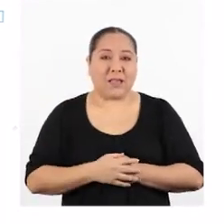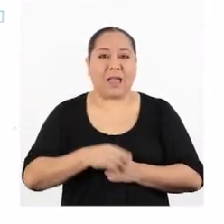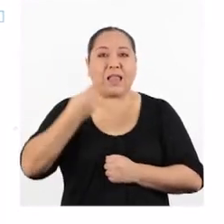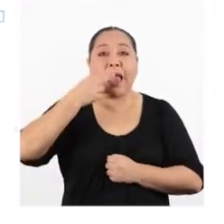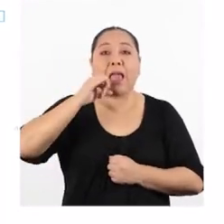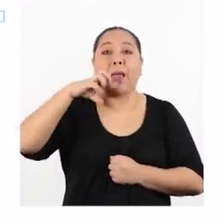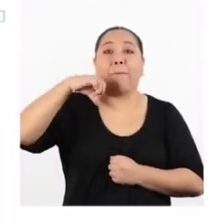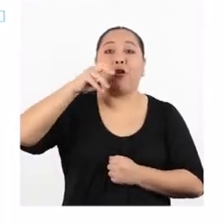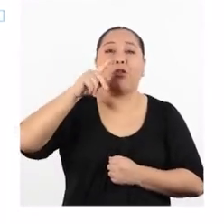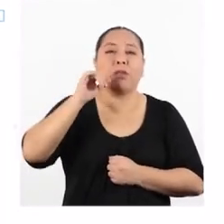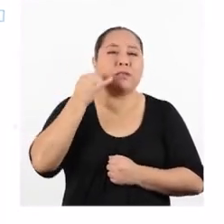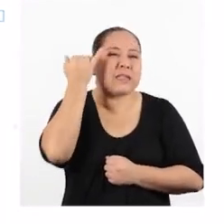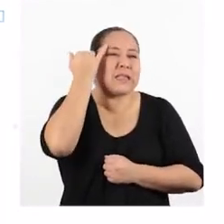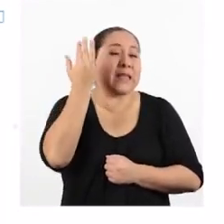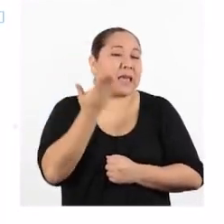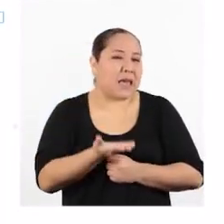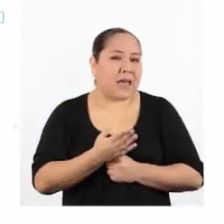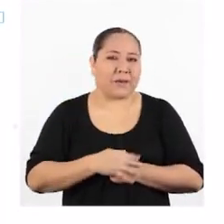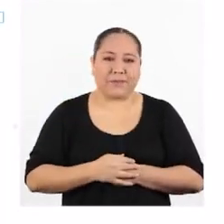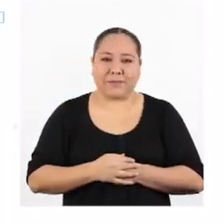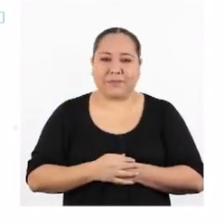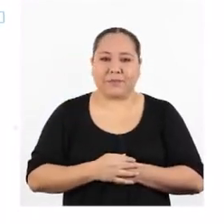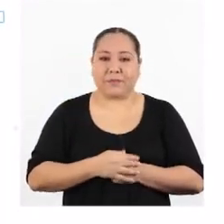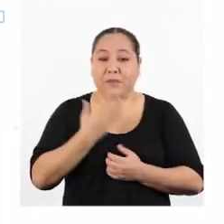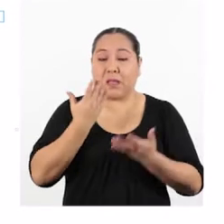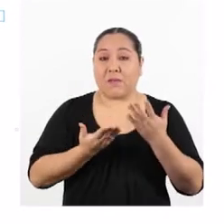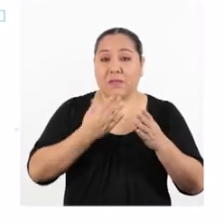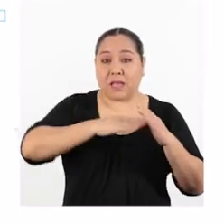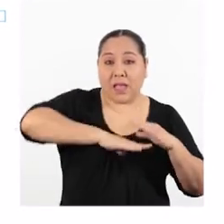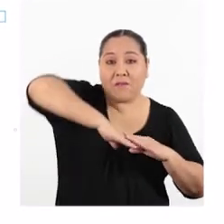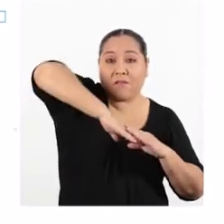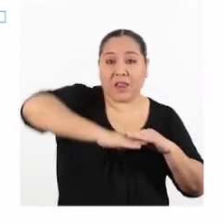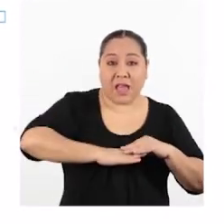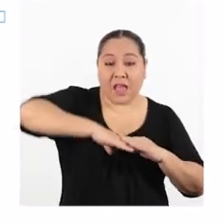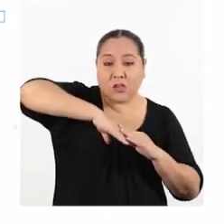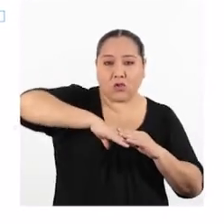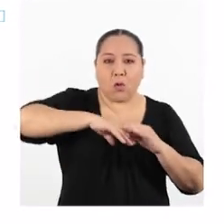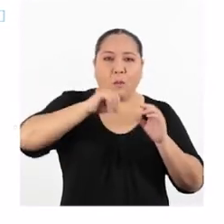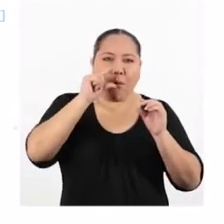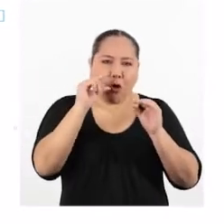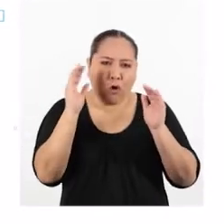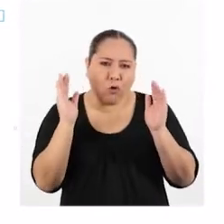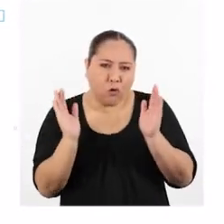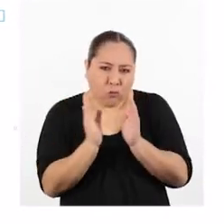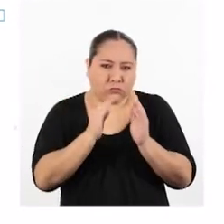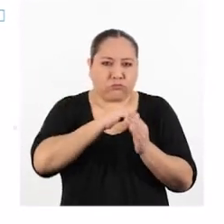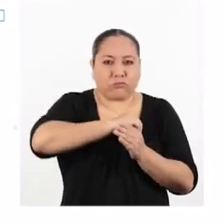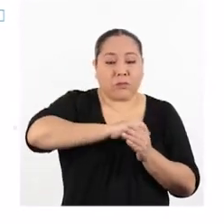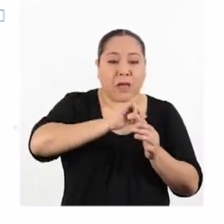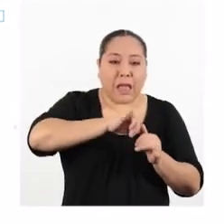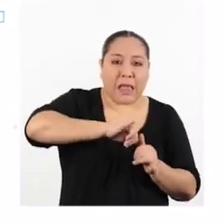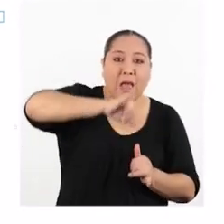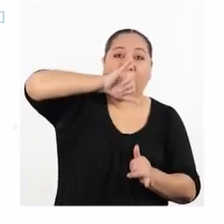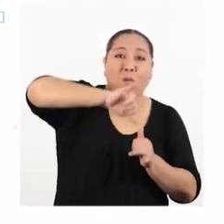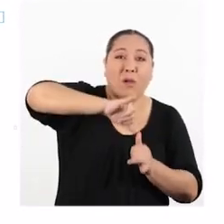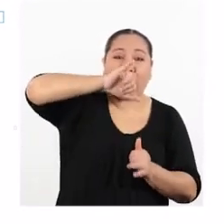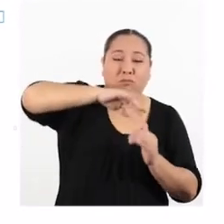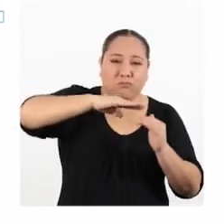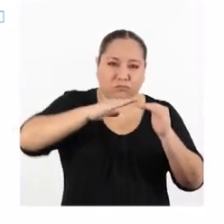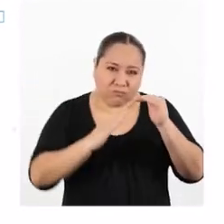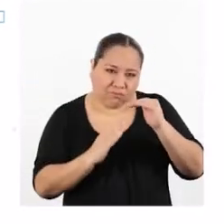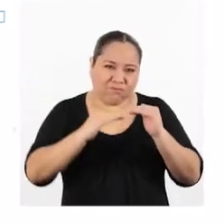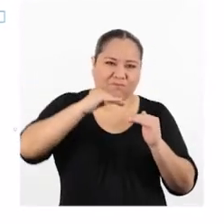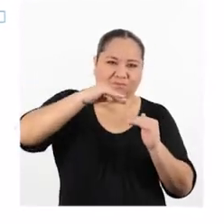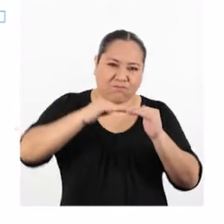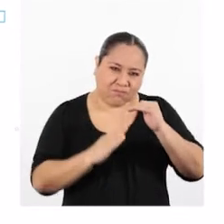hipótesis planteada fue que si acaso el brazo de resistencia disminuye, aumentará la altura de la palanca respecto a su